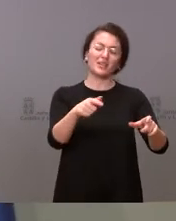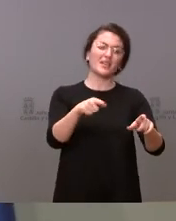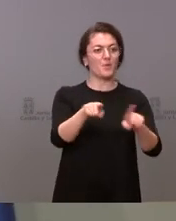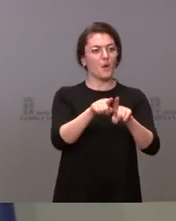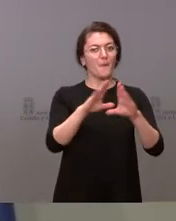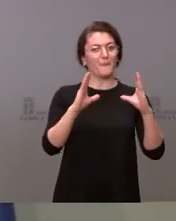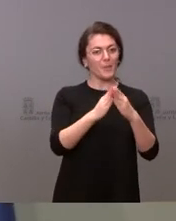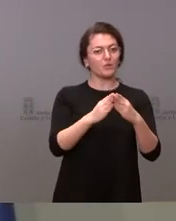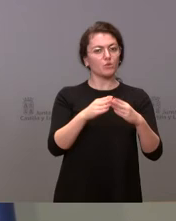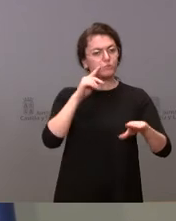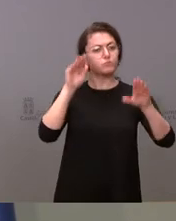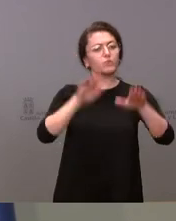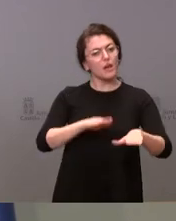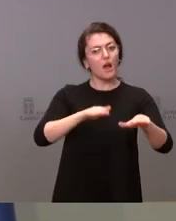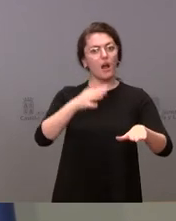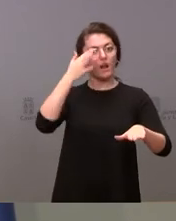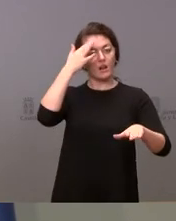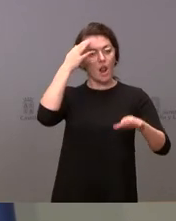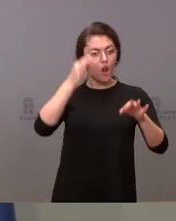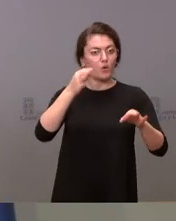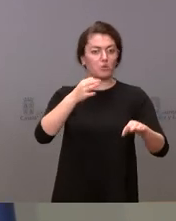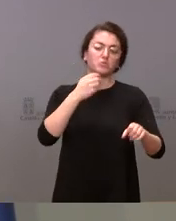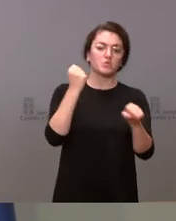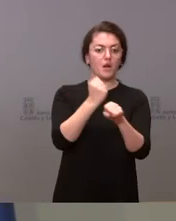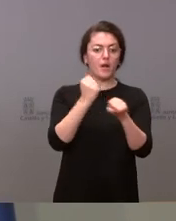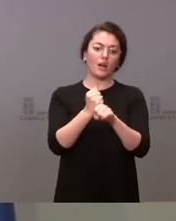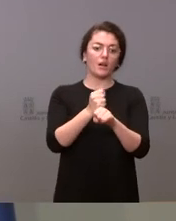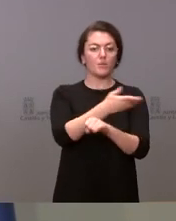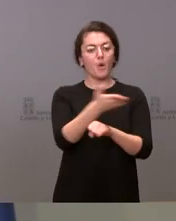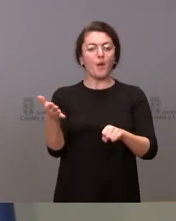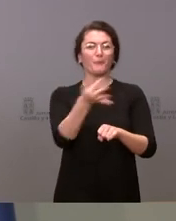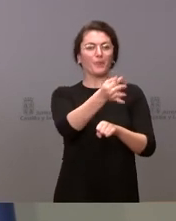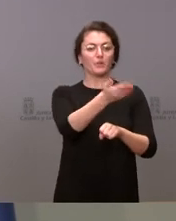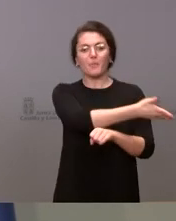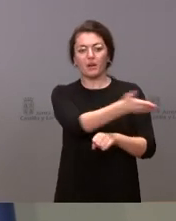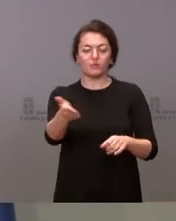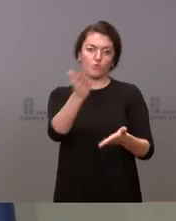que trabaja por el interés de su provincia y por el interés de la comunidad. Yo creo que eso es mucho conseguir.